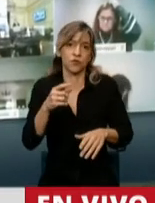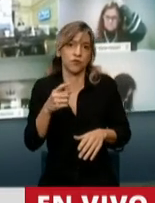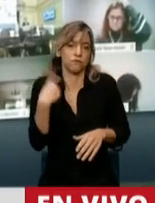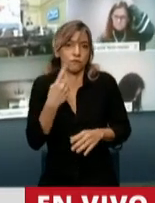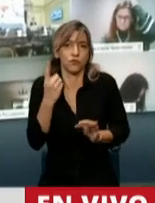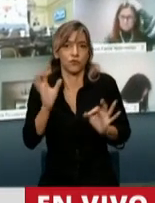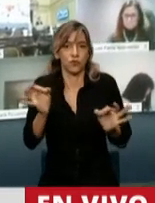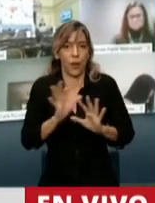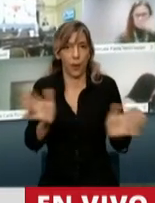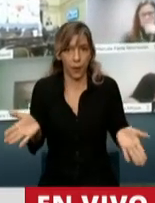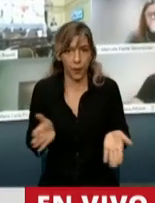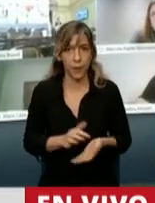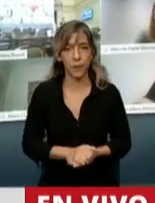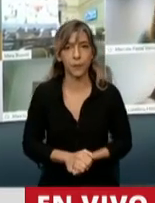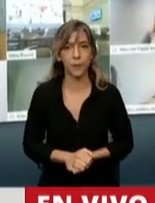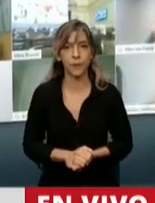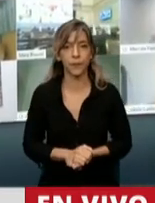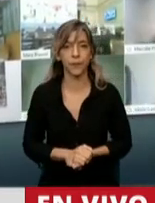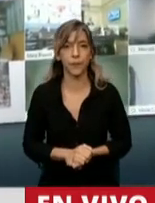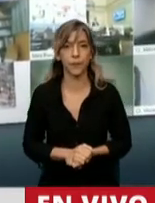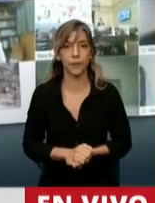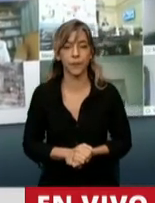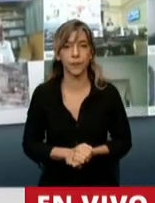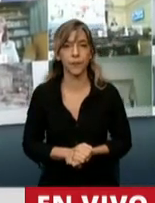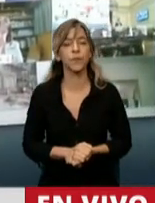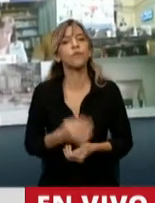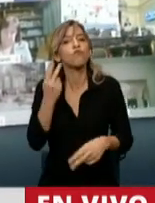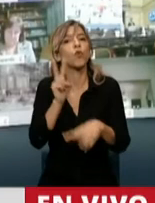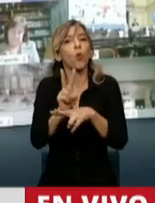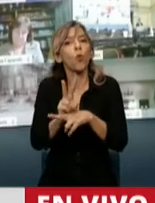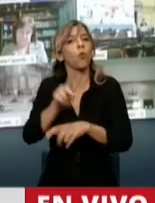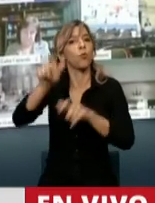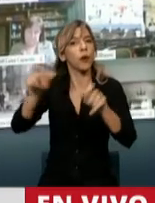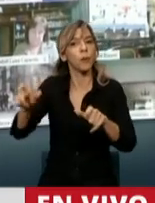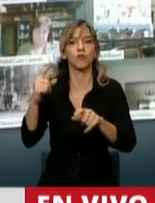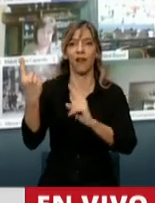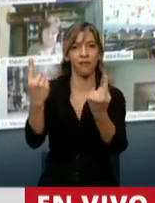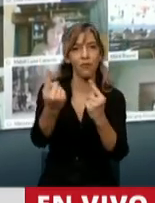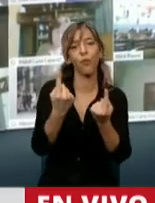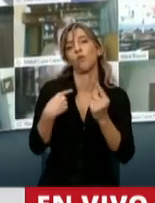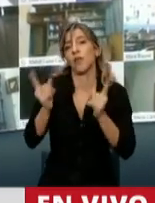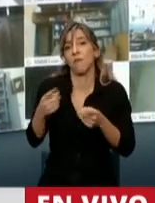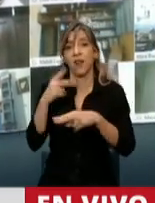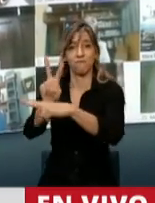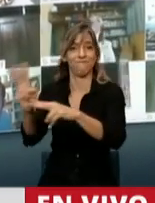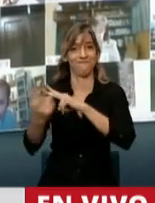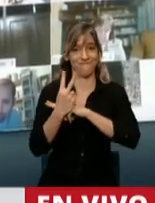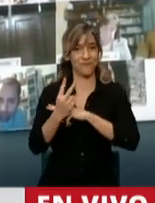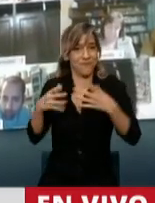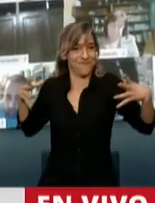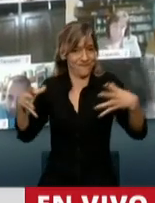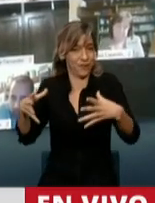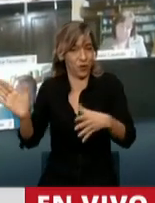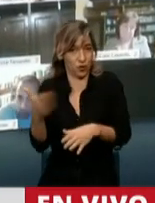al cuidado colectivo, a la conciencia solidaria. La segunda cuestión, un Estado